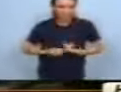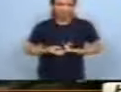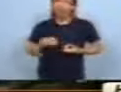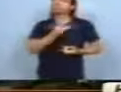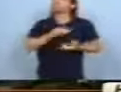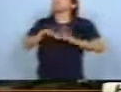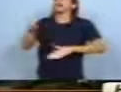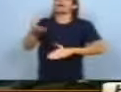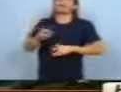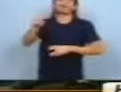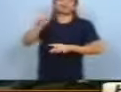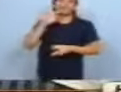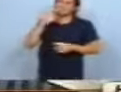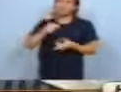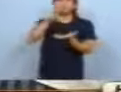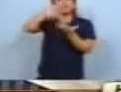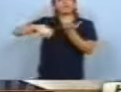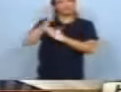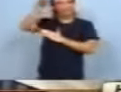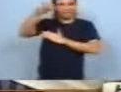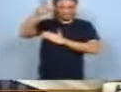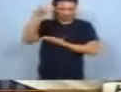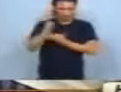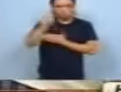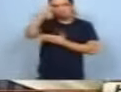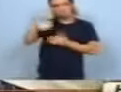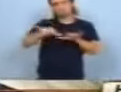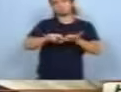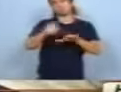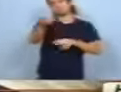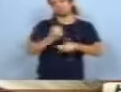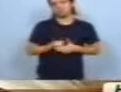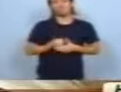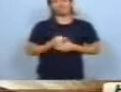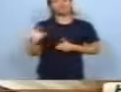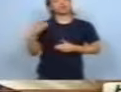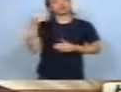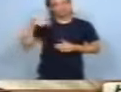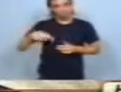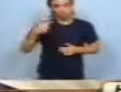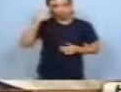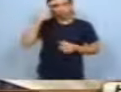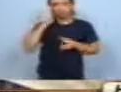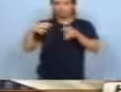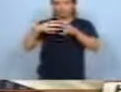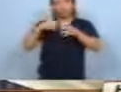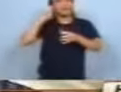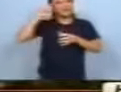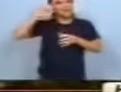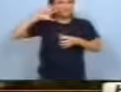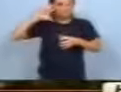a cobrar alguien que trabaja? Con tarjeta al banco. Con tarjeta al banco, hemos conseguido eso. Están agremiados,